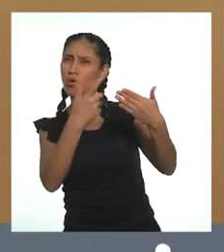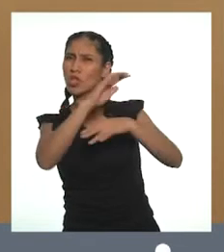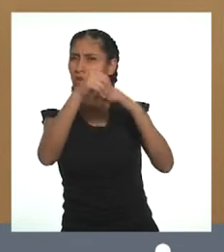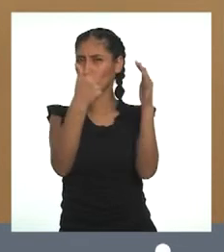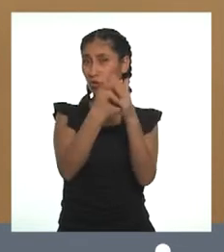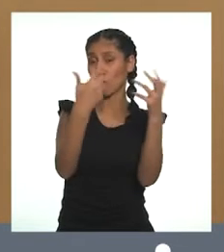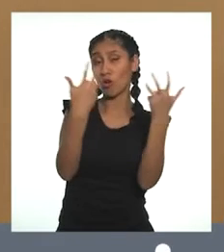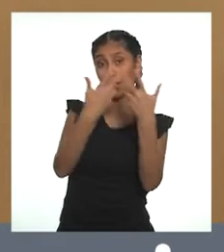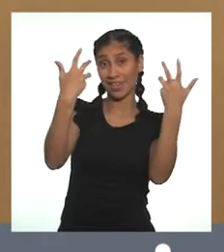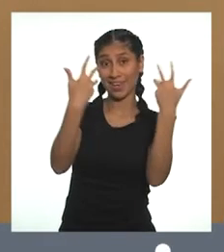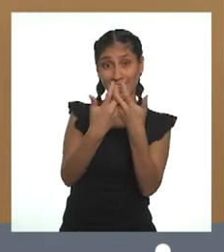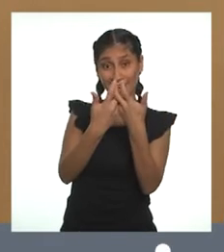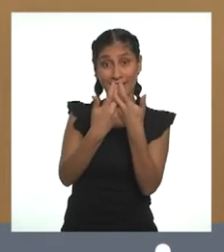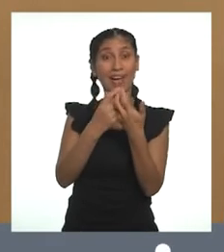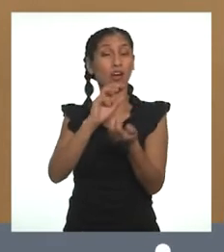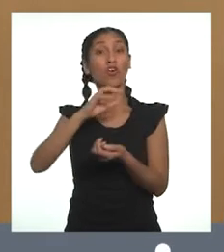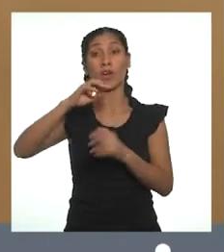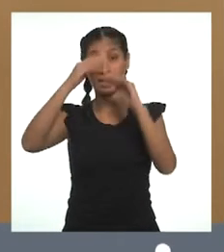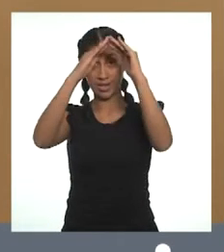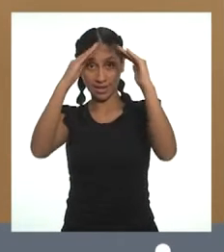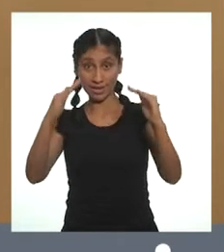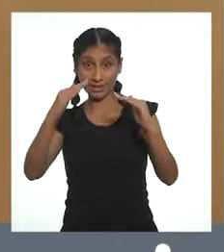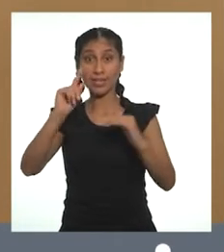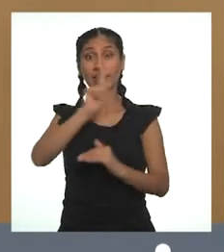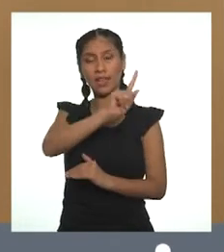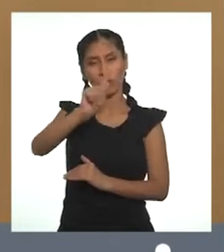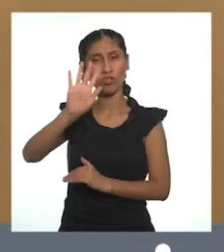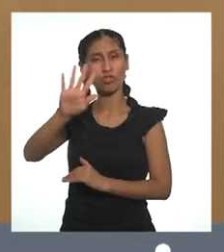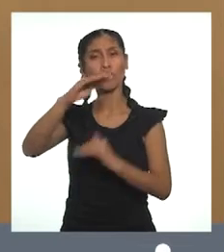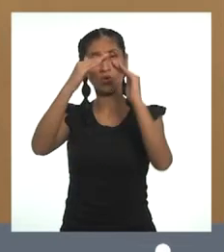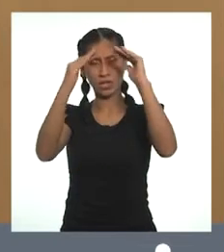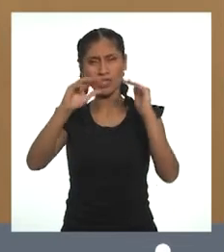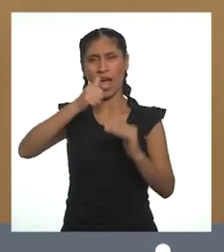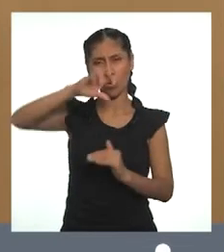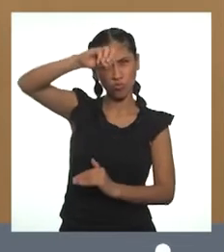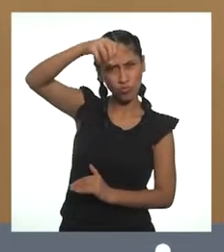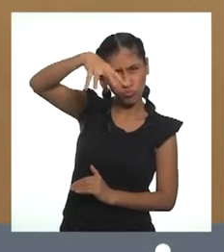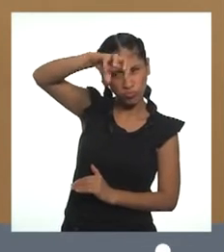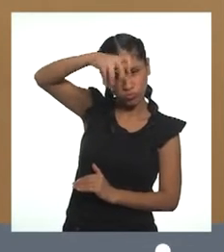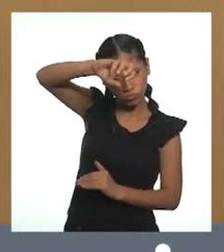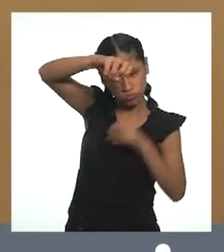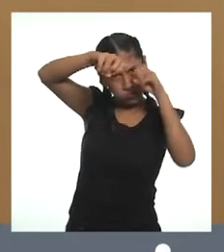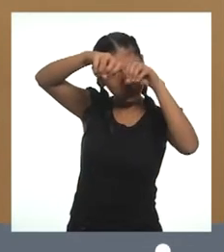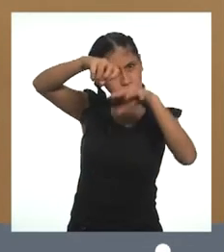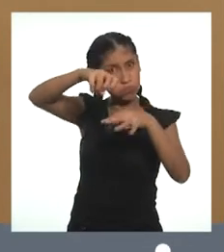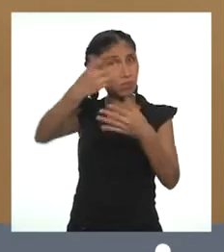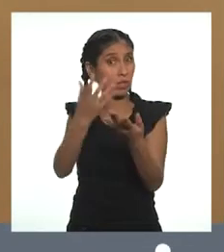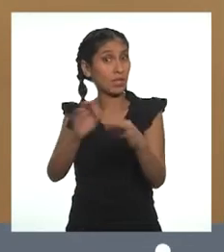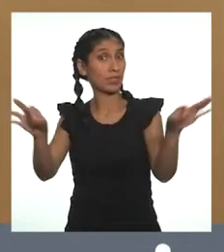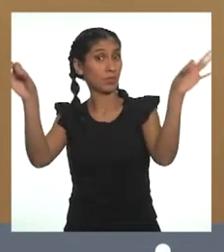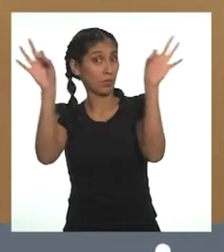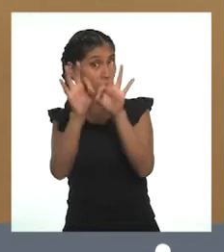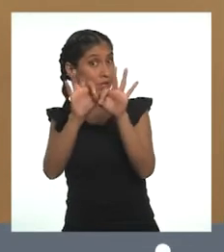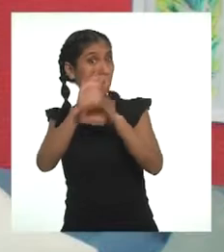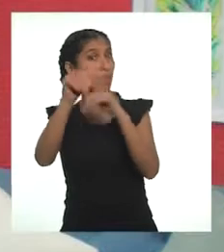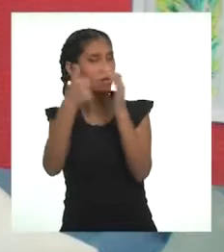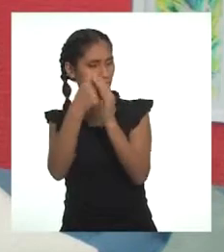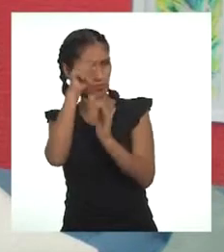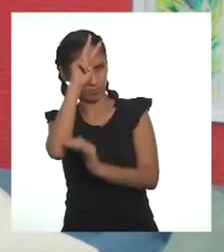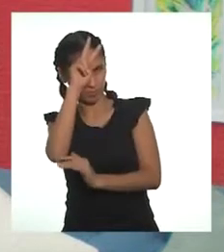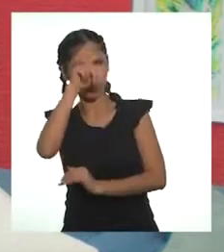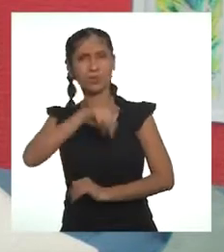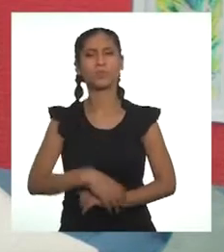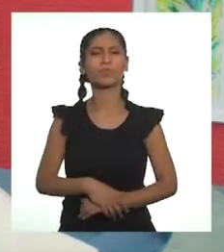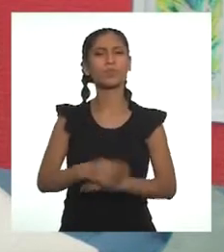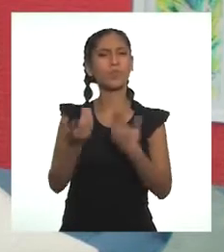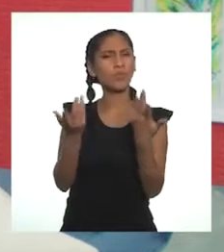acerca de los servicios de saneamiento básico en el Perú, un tema trascendental para nuestro país. Yo